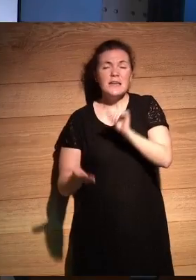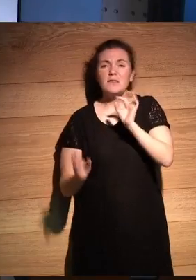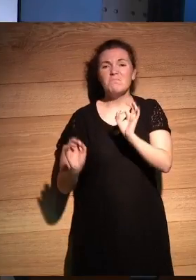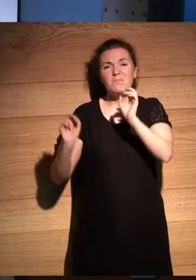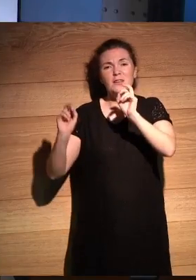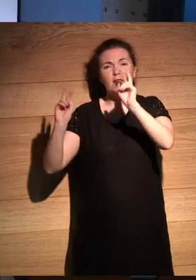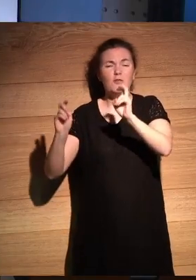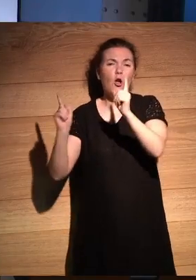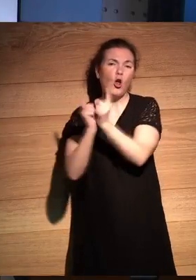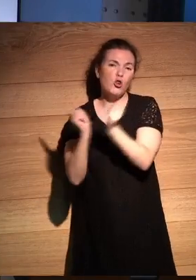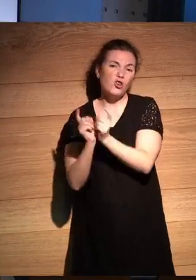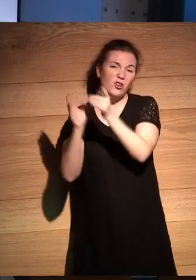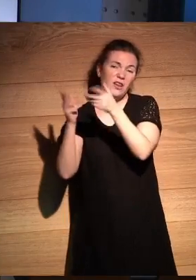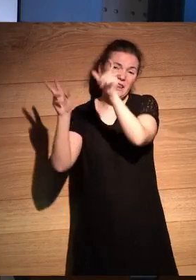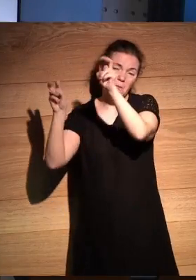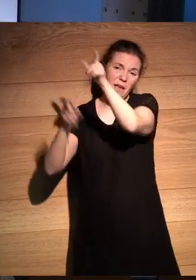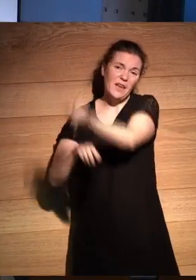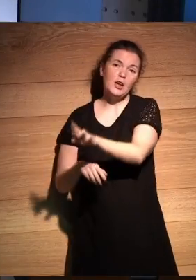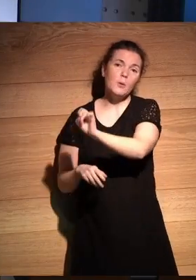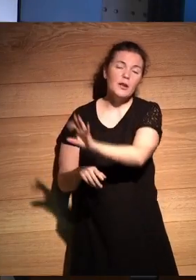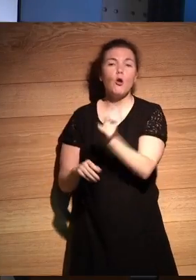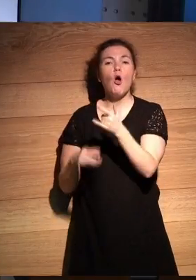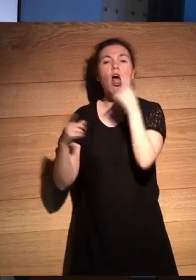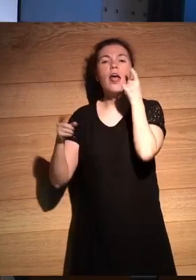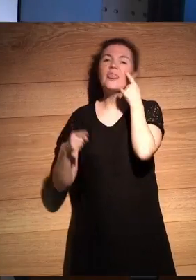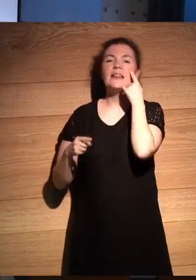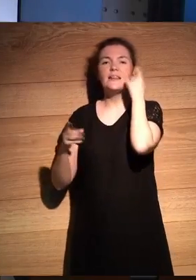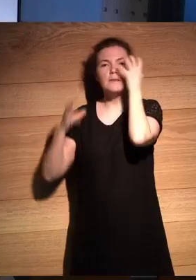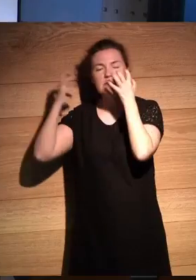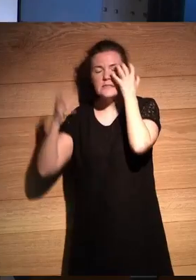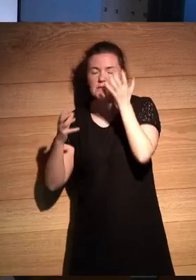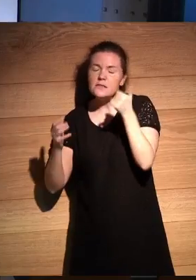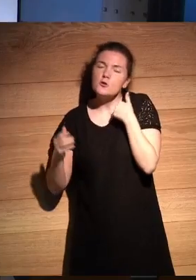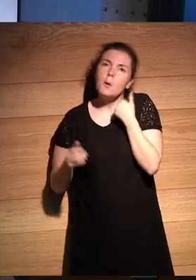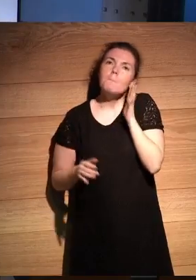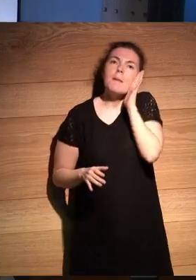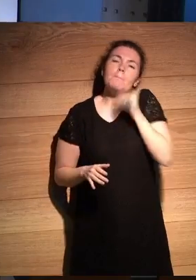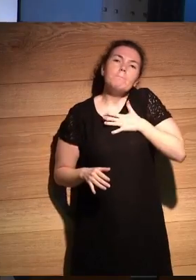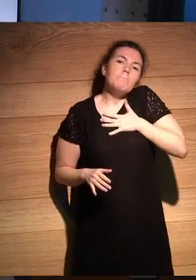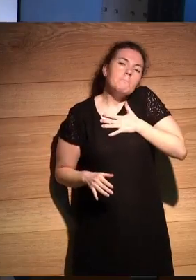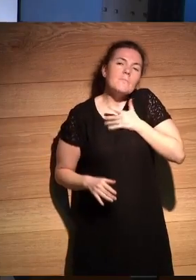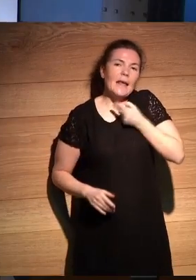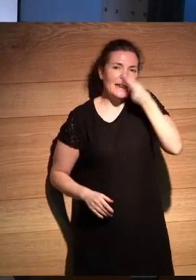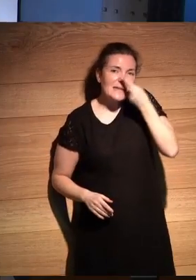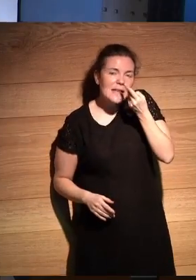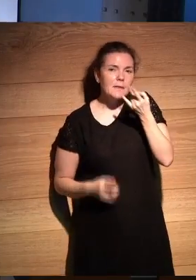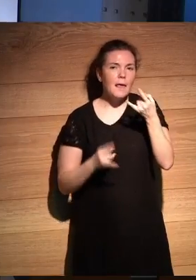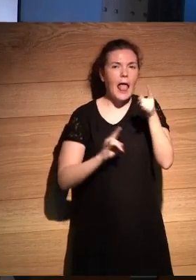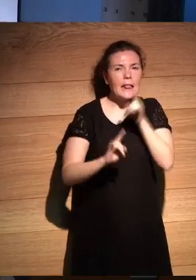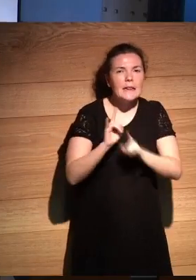Roberto o los o los detectives salvajes me pareció para mí más interesante y más atractivo